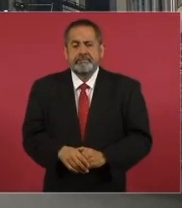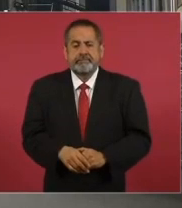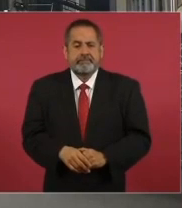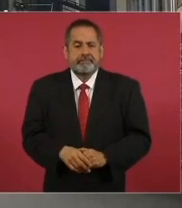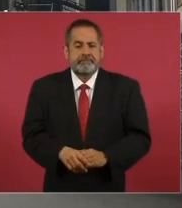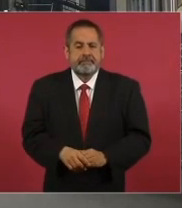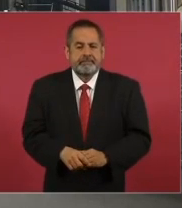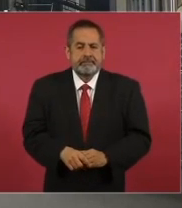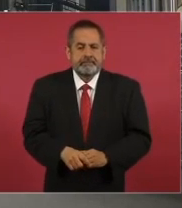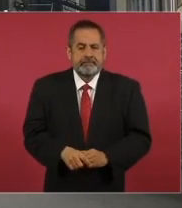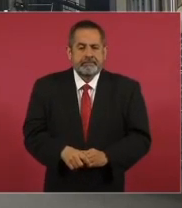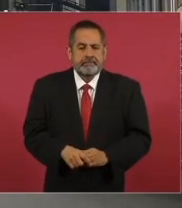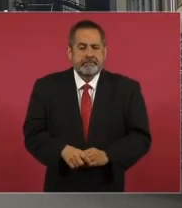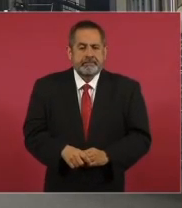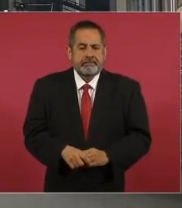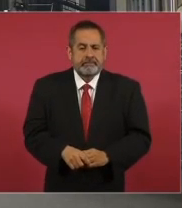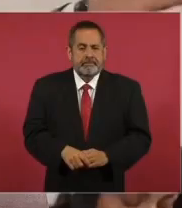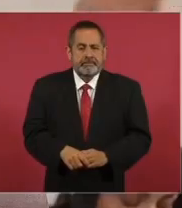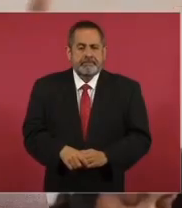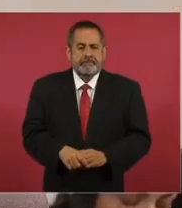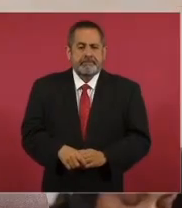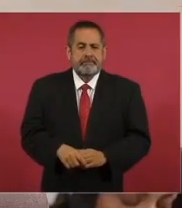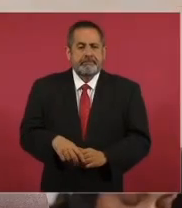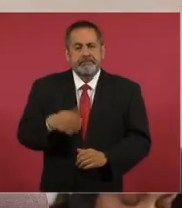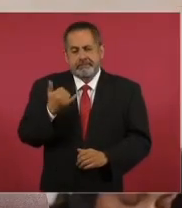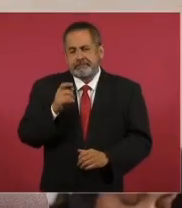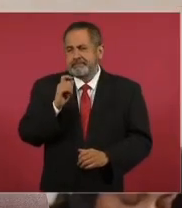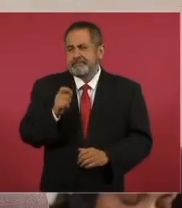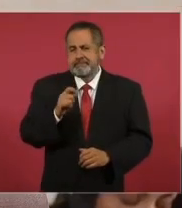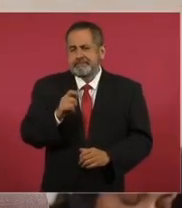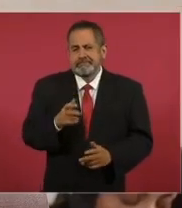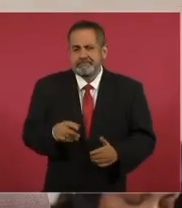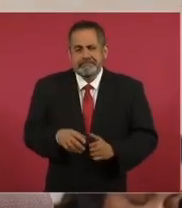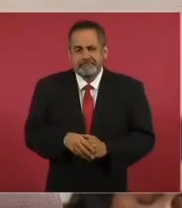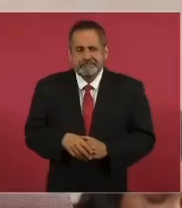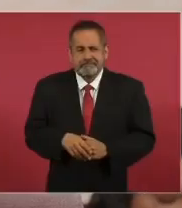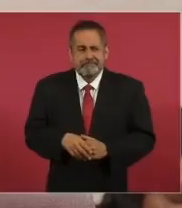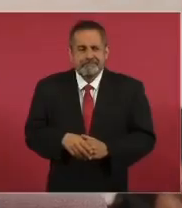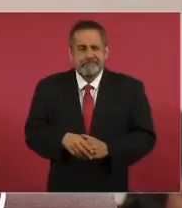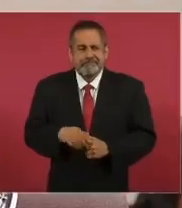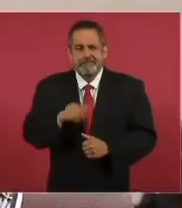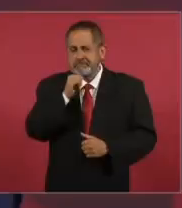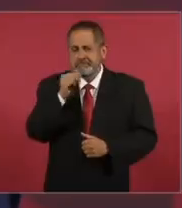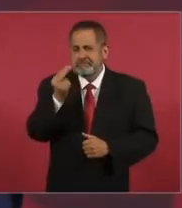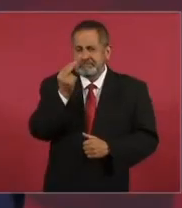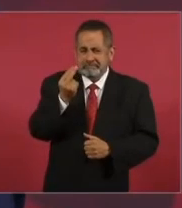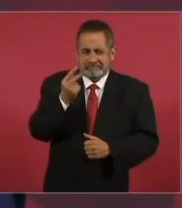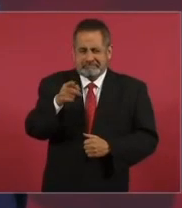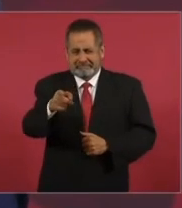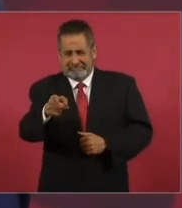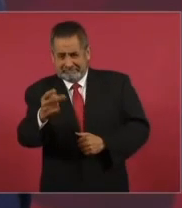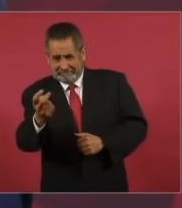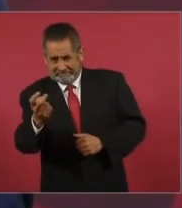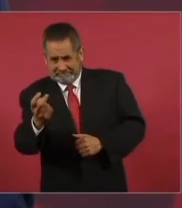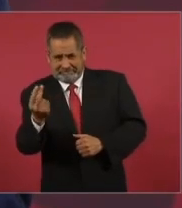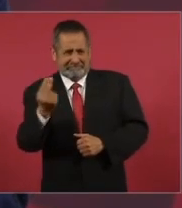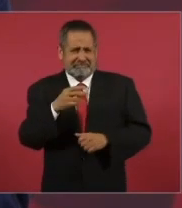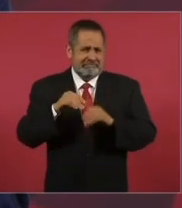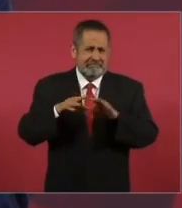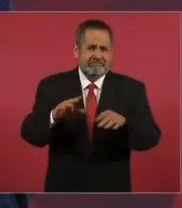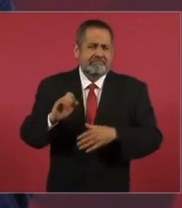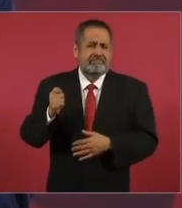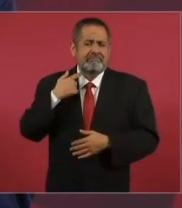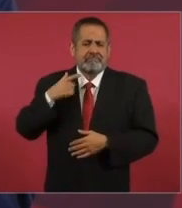Y no tenemos necesidad de llevar a cabo esas acciones con los